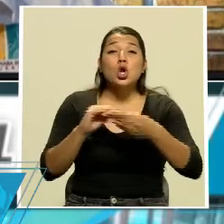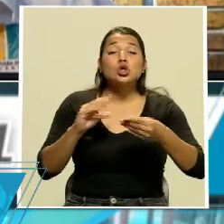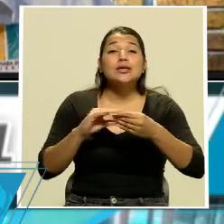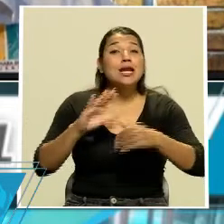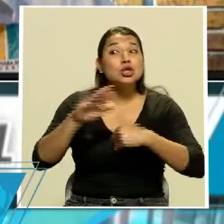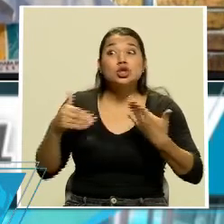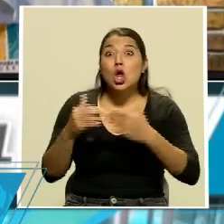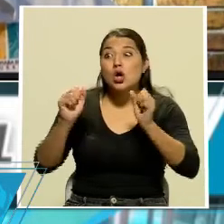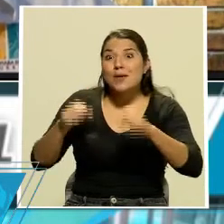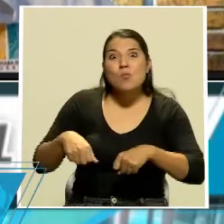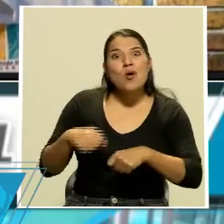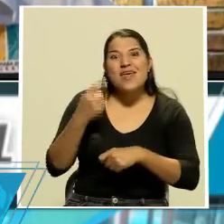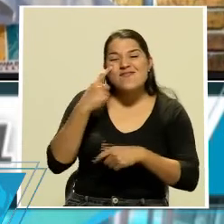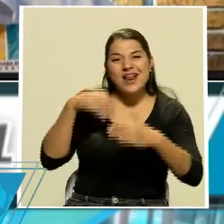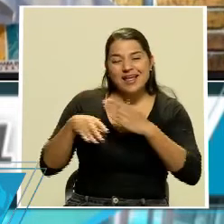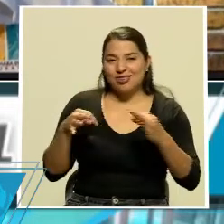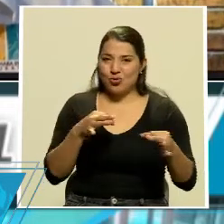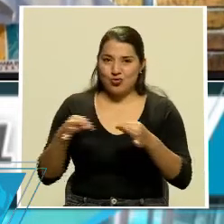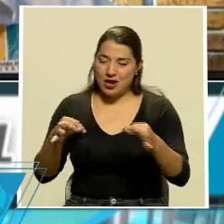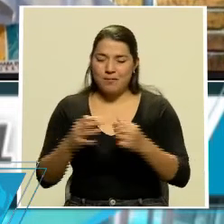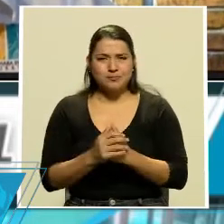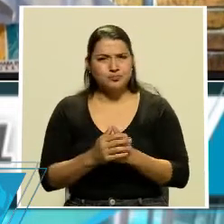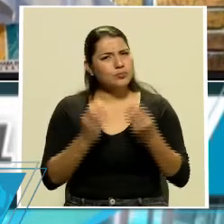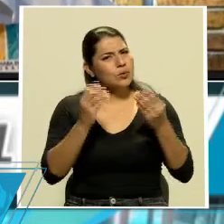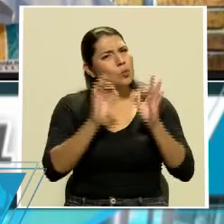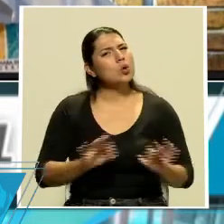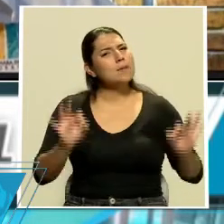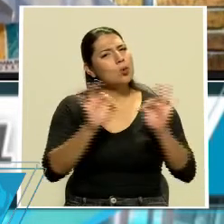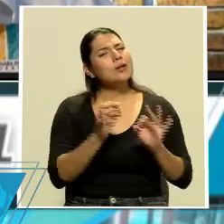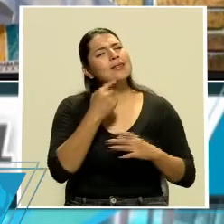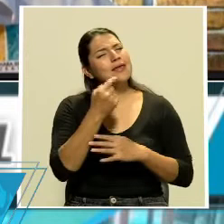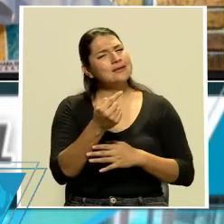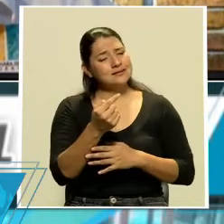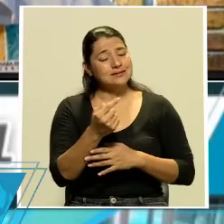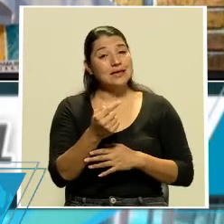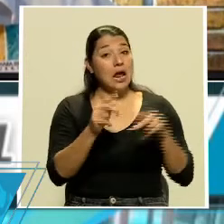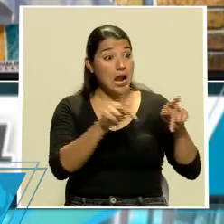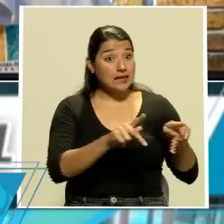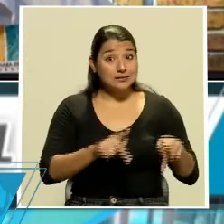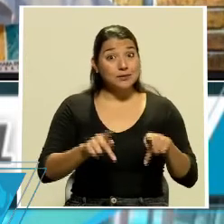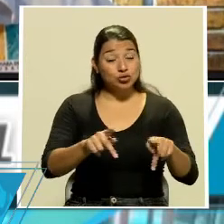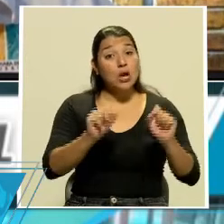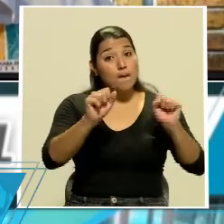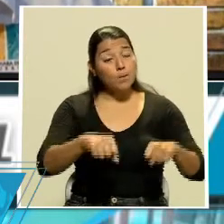Doña Ida, es importante mencionar que, como lo conversábamos anteriormente, las personas pueden decir, tengo el sábado